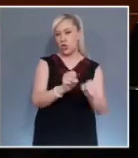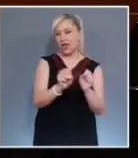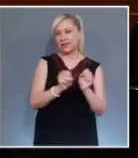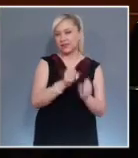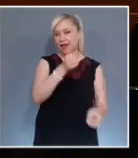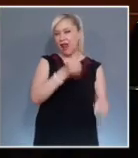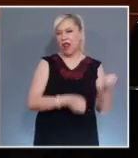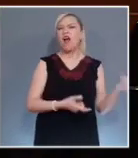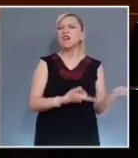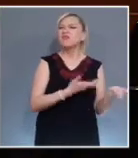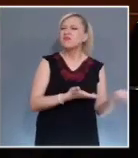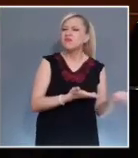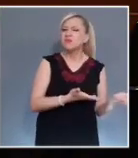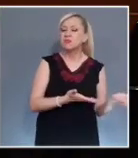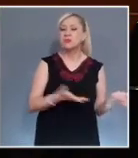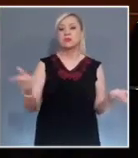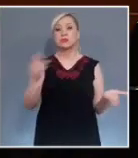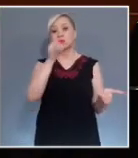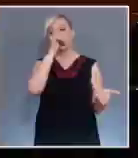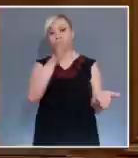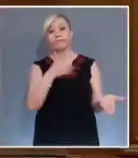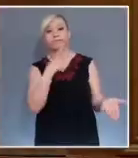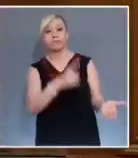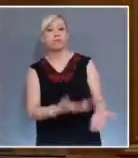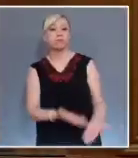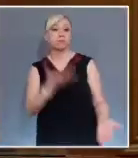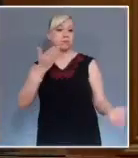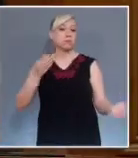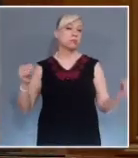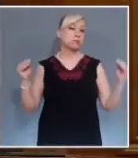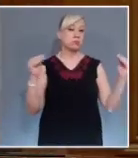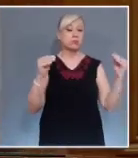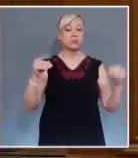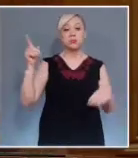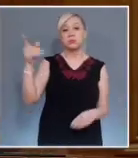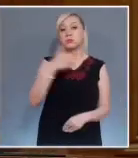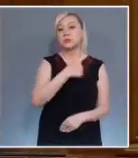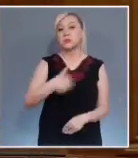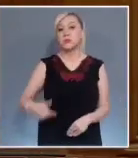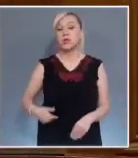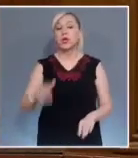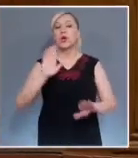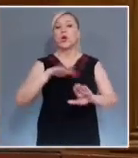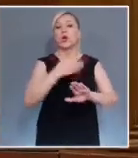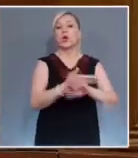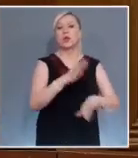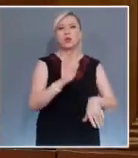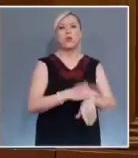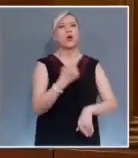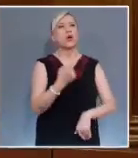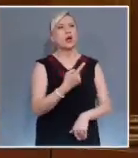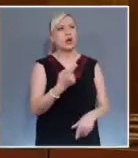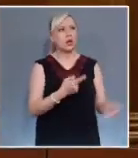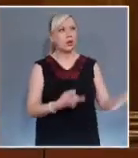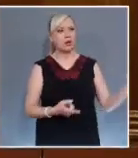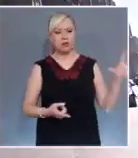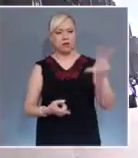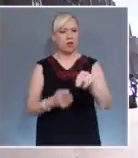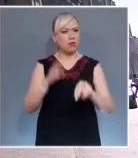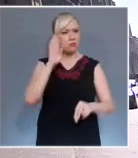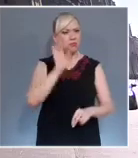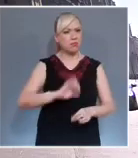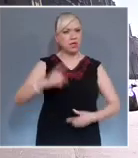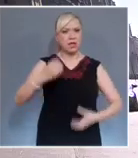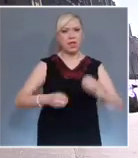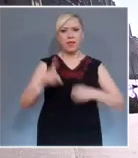recurso de reclamación promovido por el Ejecutivo Federal contra la suspensión que otorgó el ministro Alberto Pérez Dayán contra la reforma